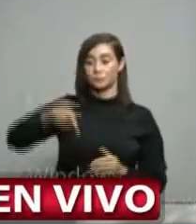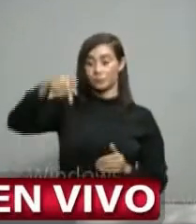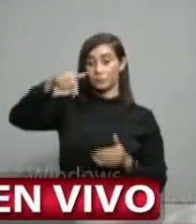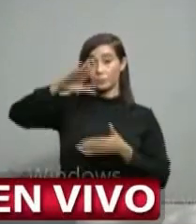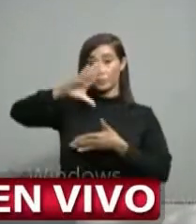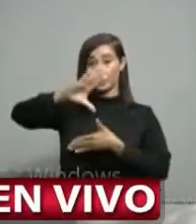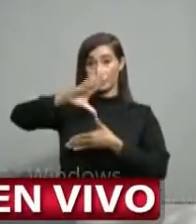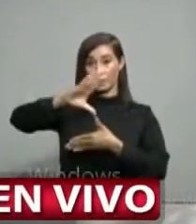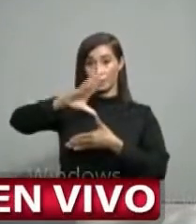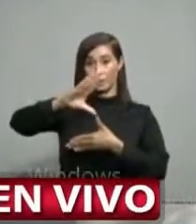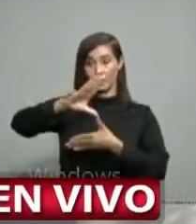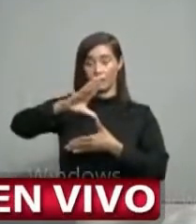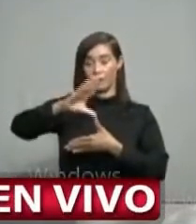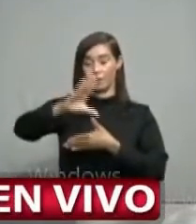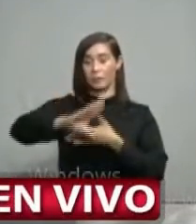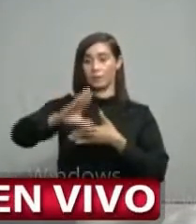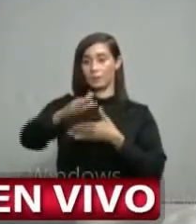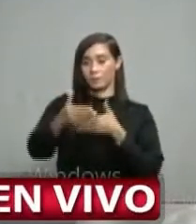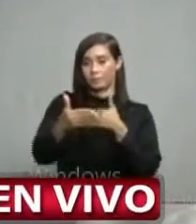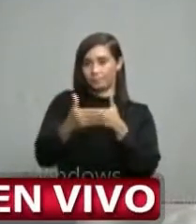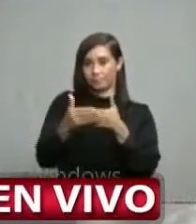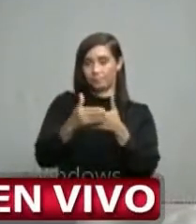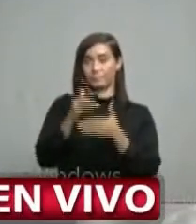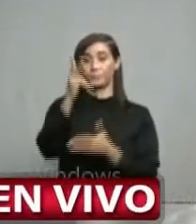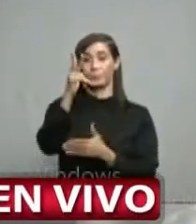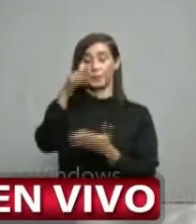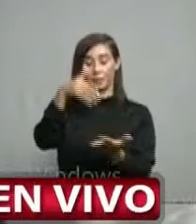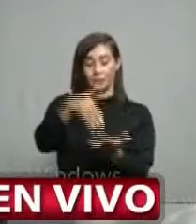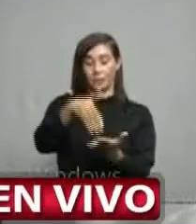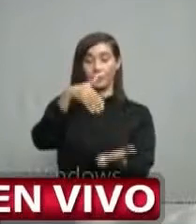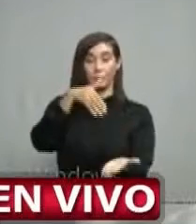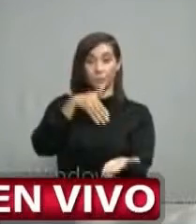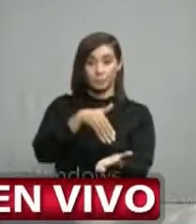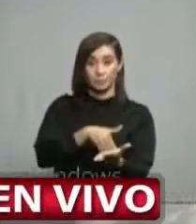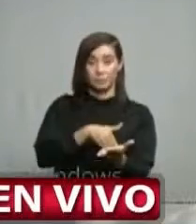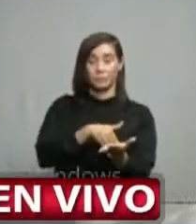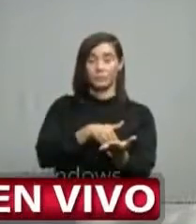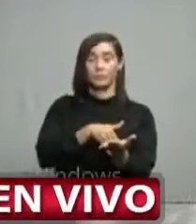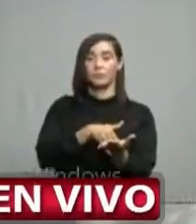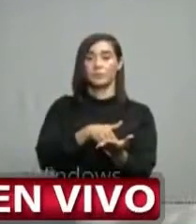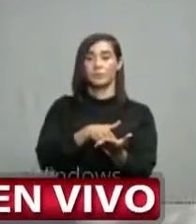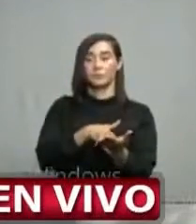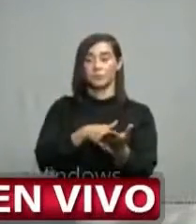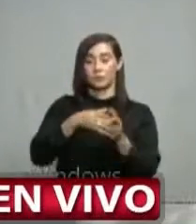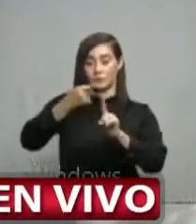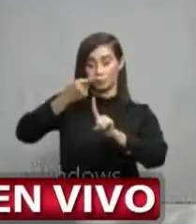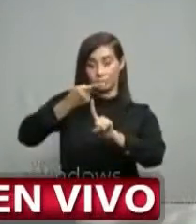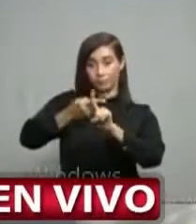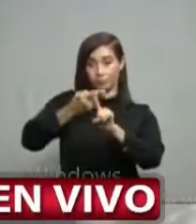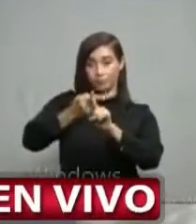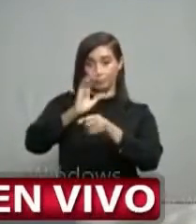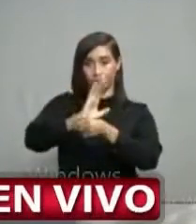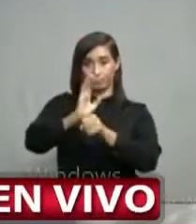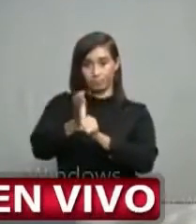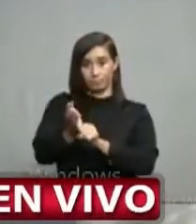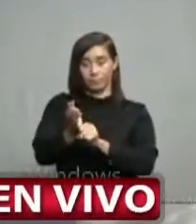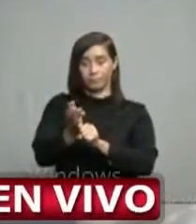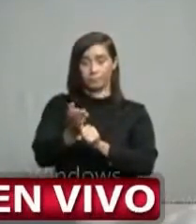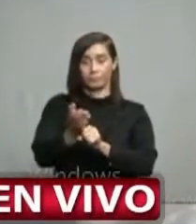de las Américas nos acercamos a los 3 millones de casos positivos.